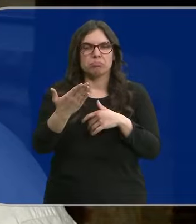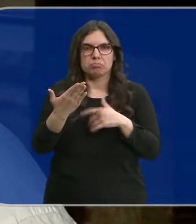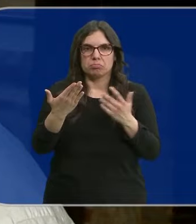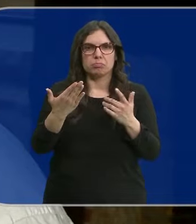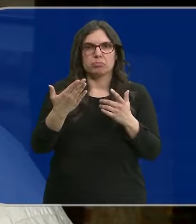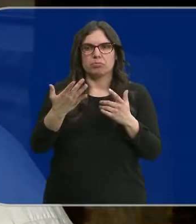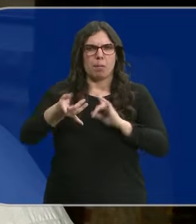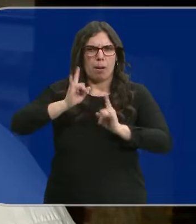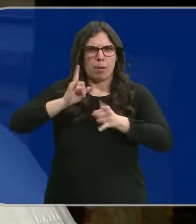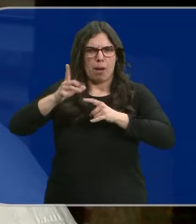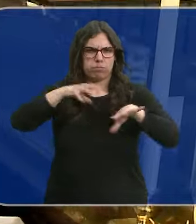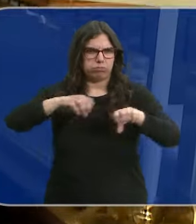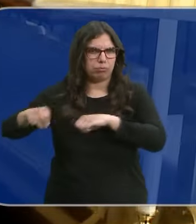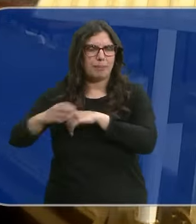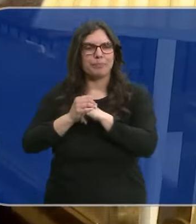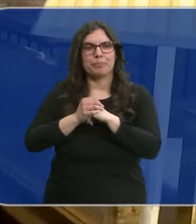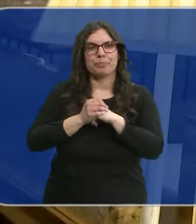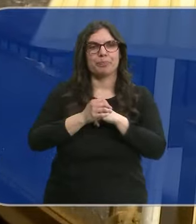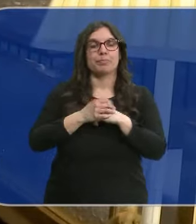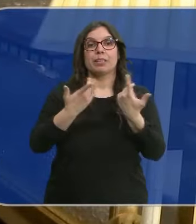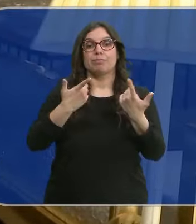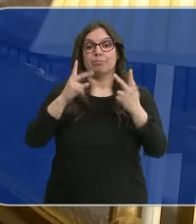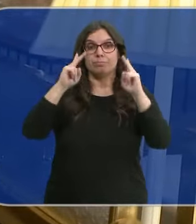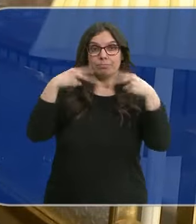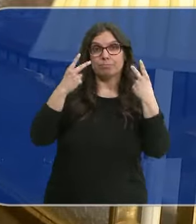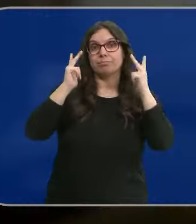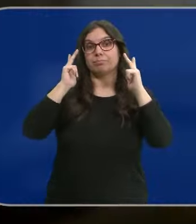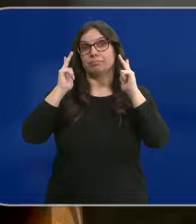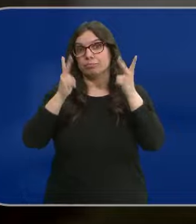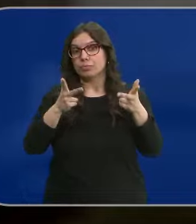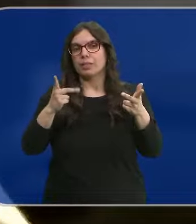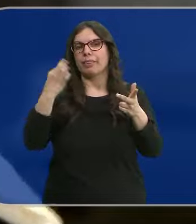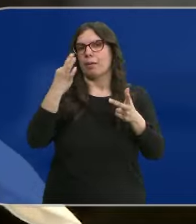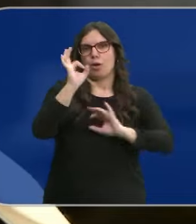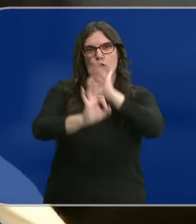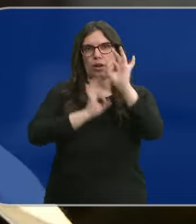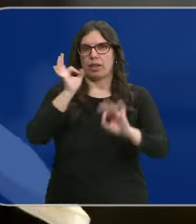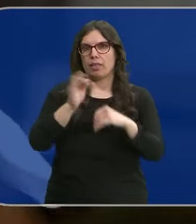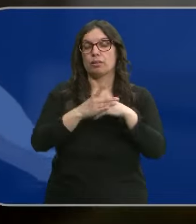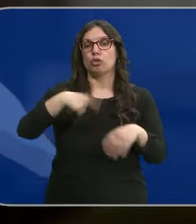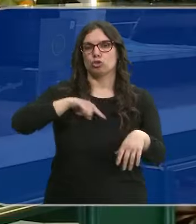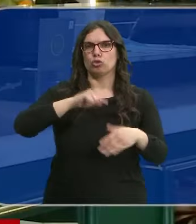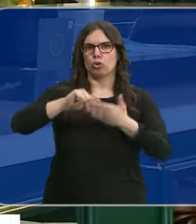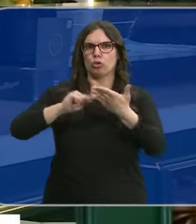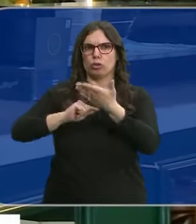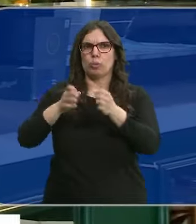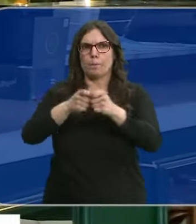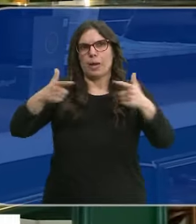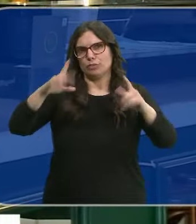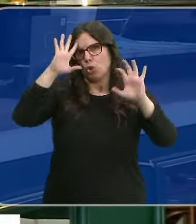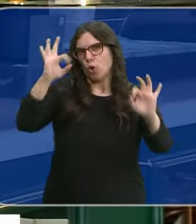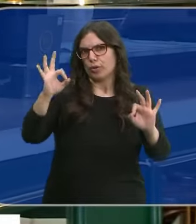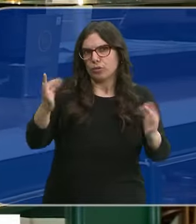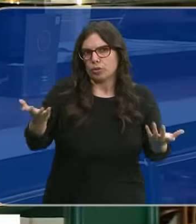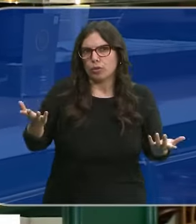digo, que el teléfono no para de sonar. Y en los establecimientos hosteleros toca organizarse. Ampliamos plantilla, lógicamente